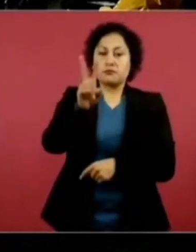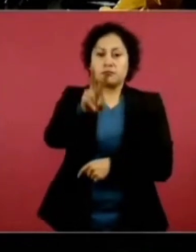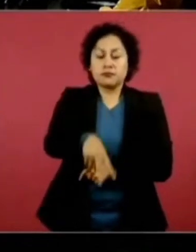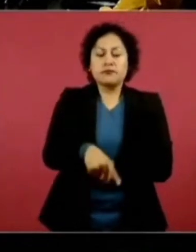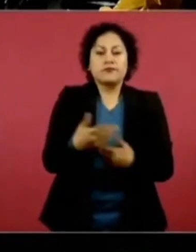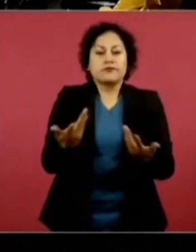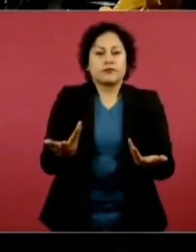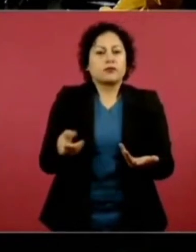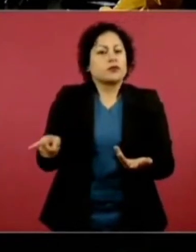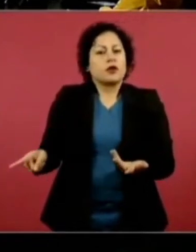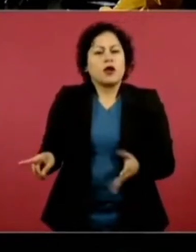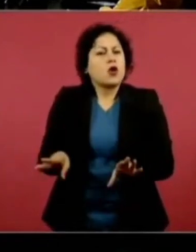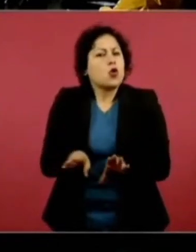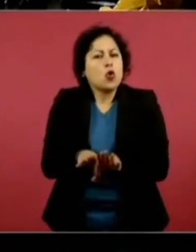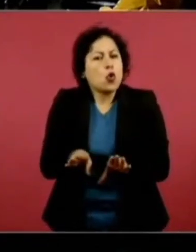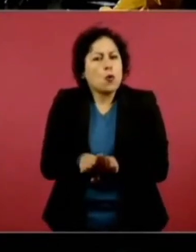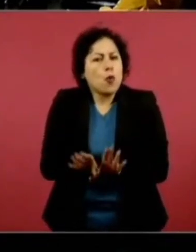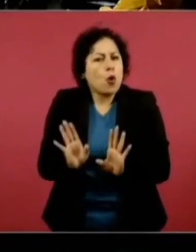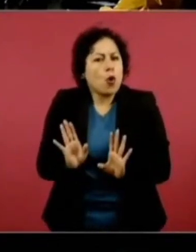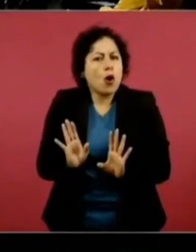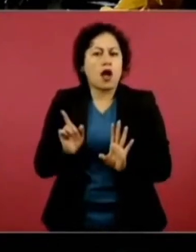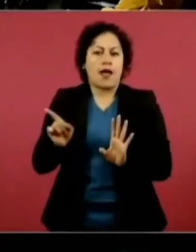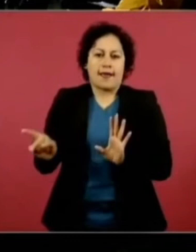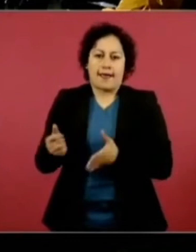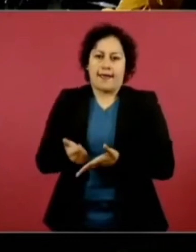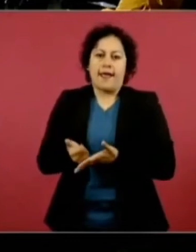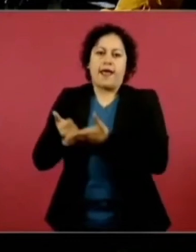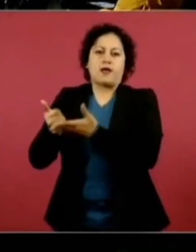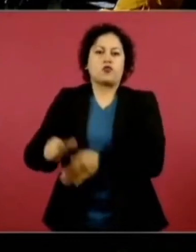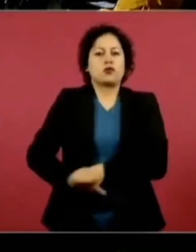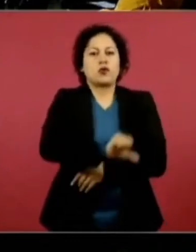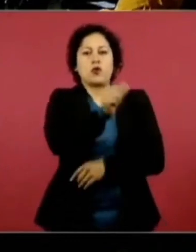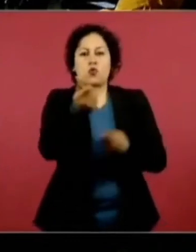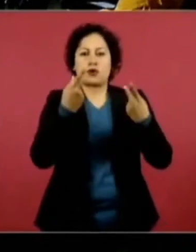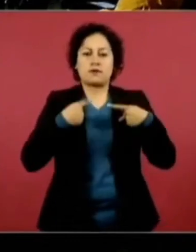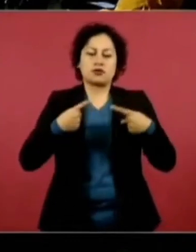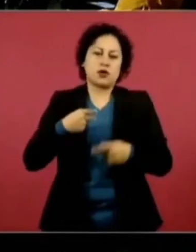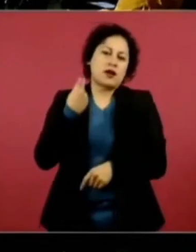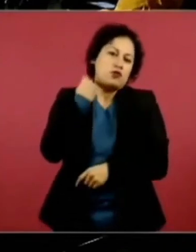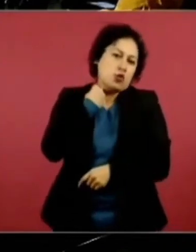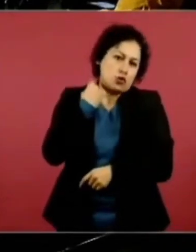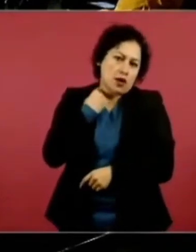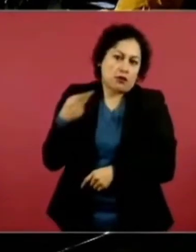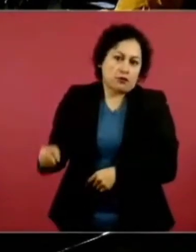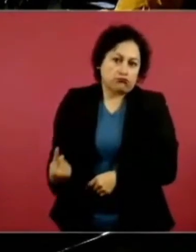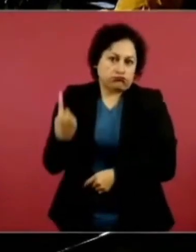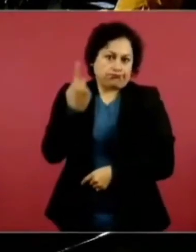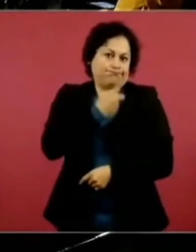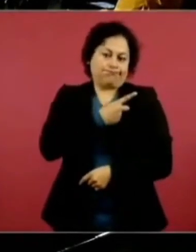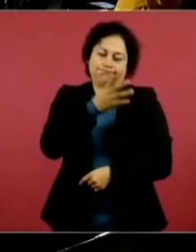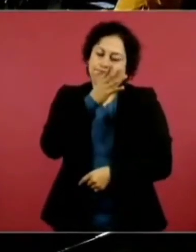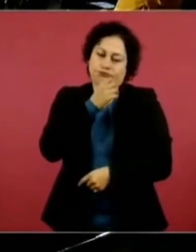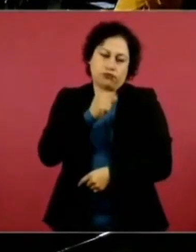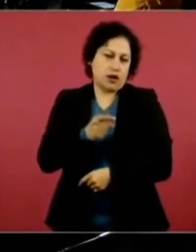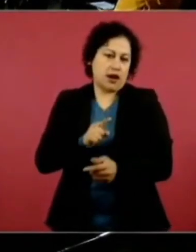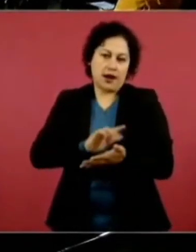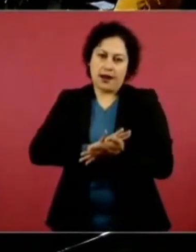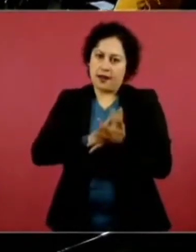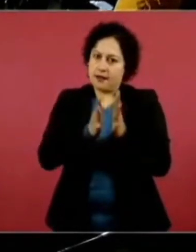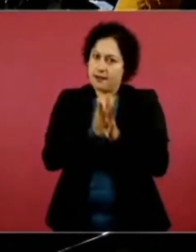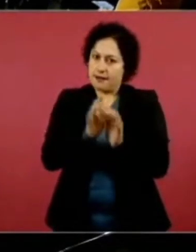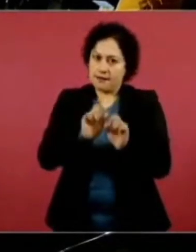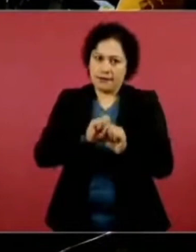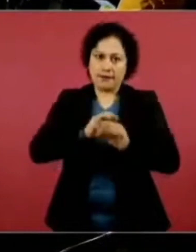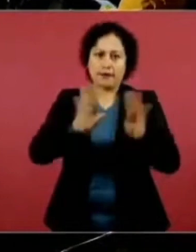con la ayuda siempre de un notario público, o no es que ellos actúen solos, ¿no? Porque de hecho se falsificaron varias escrituras